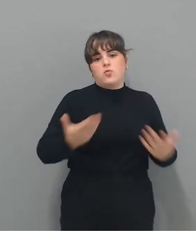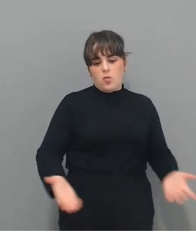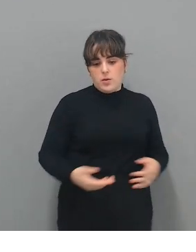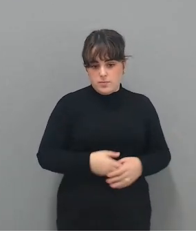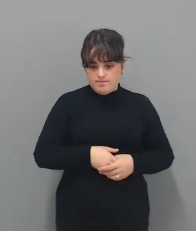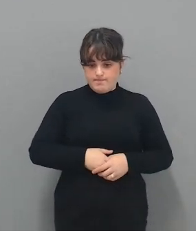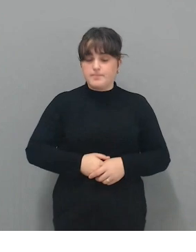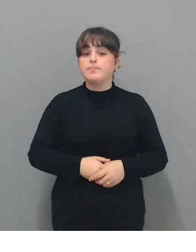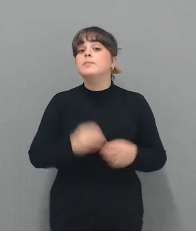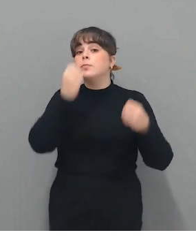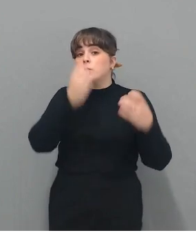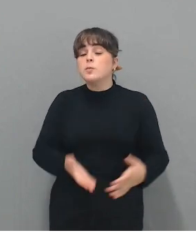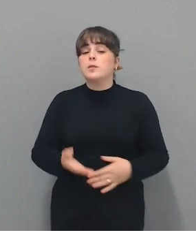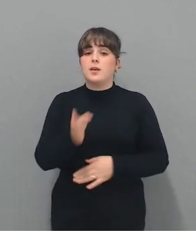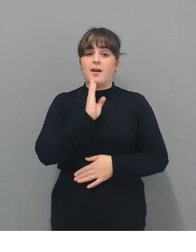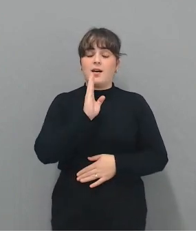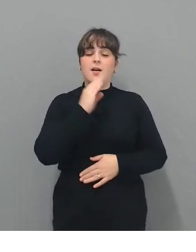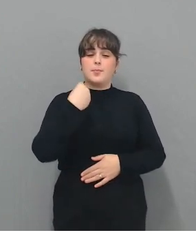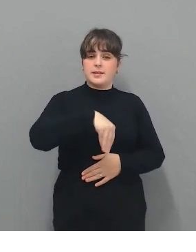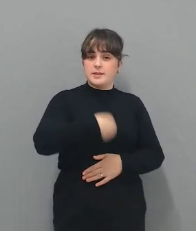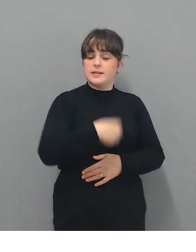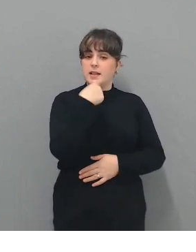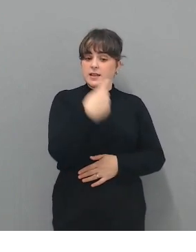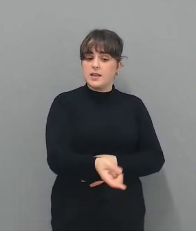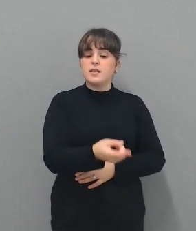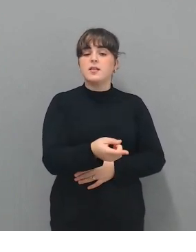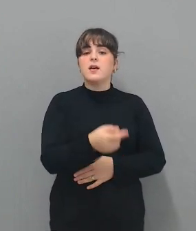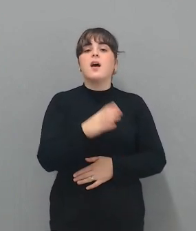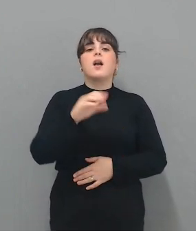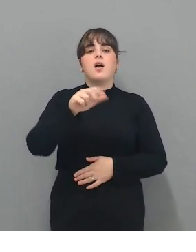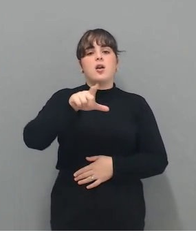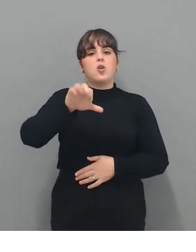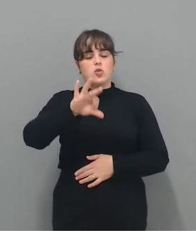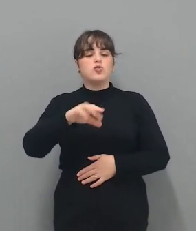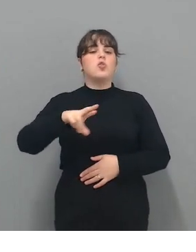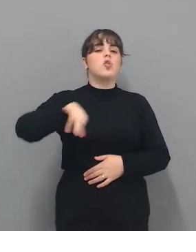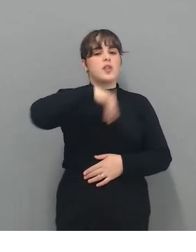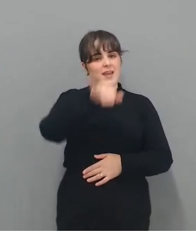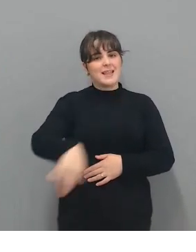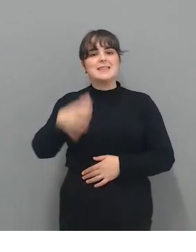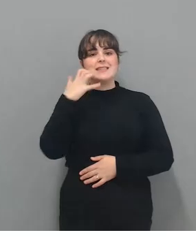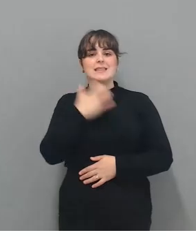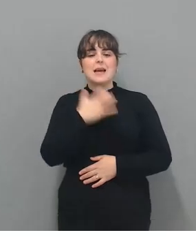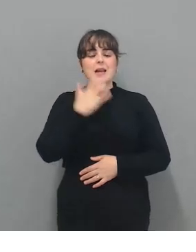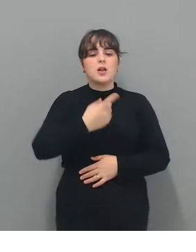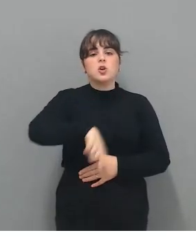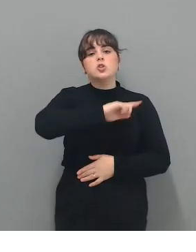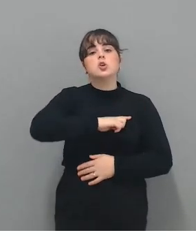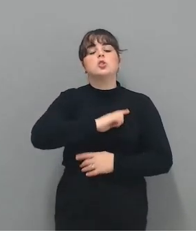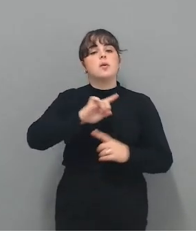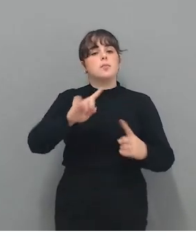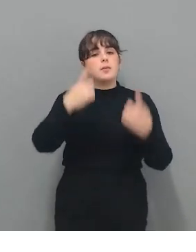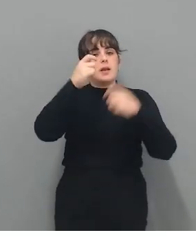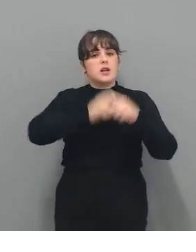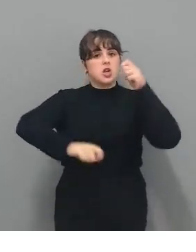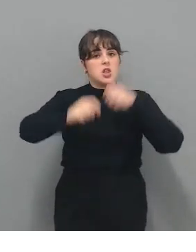Muy bien. Pues, como bien dice nuestro presidente, Carlos Rodríguez Sierra, somos la primera asociación que existe en